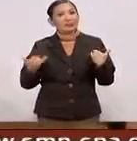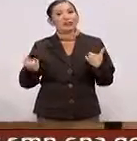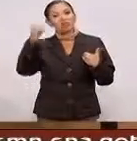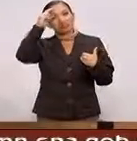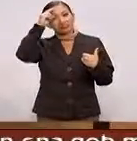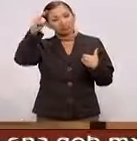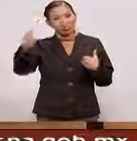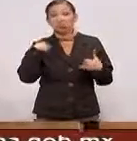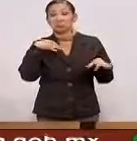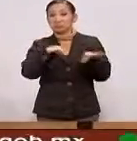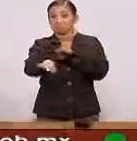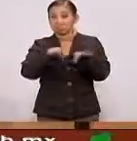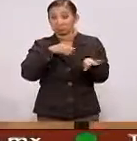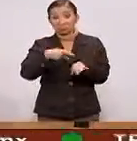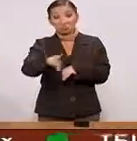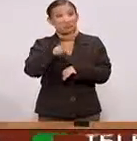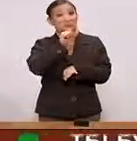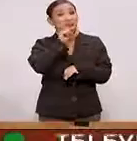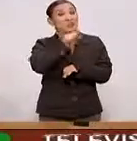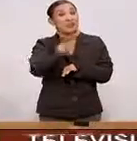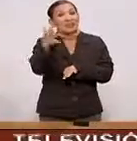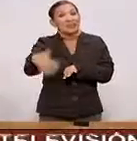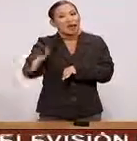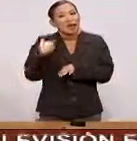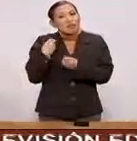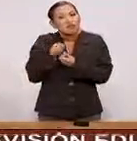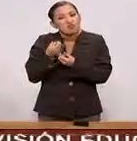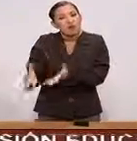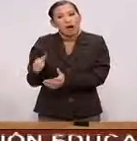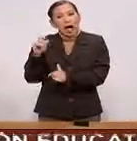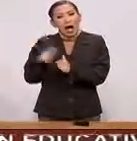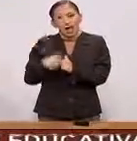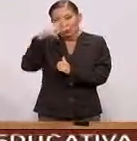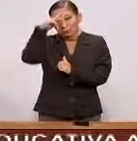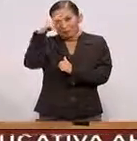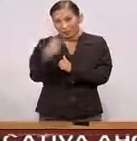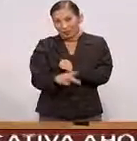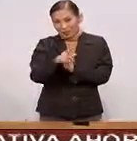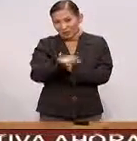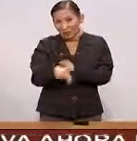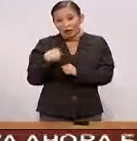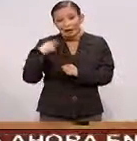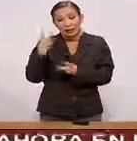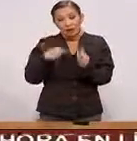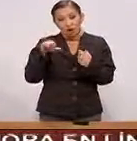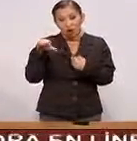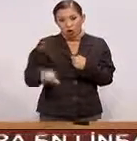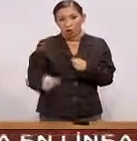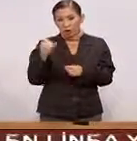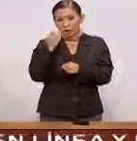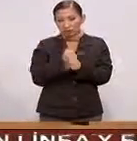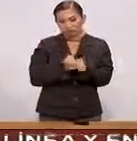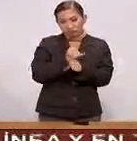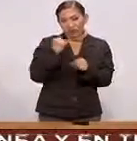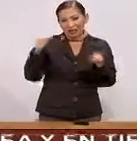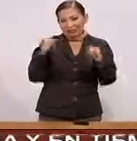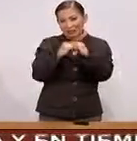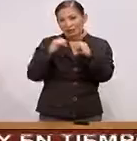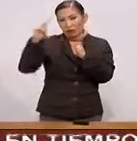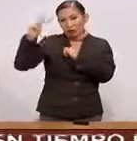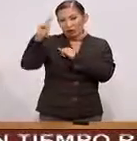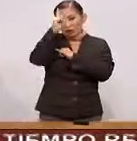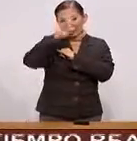Inteligentes Trabajadores Pero que además Buscan aportarle algo A este país Y está aquí Hoy El investigador Del Instituto